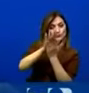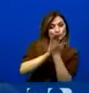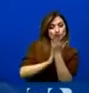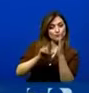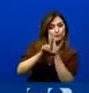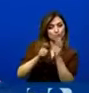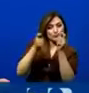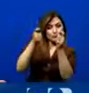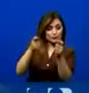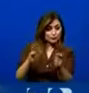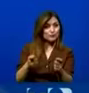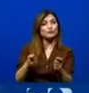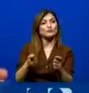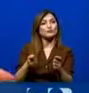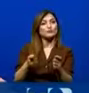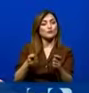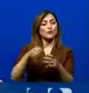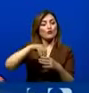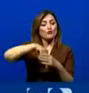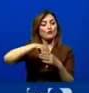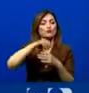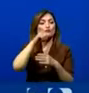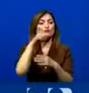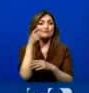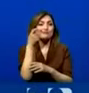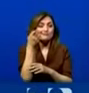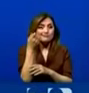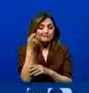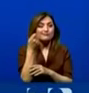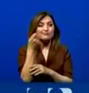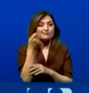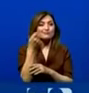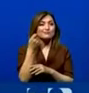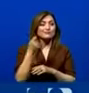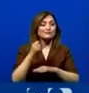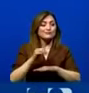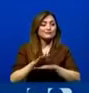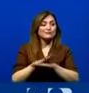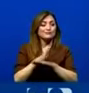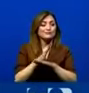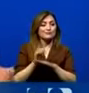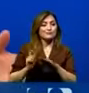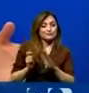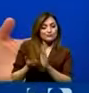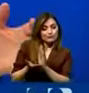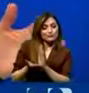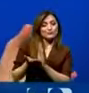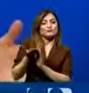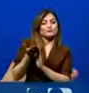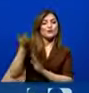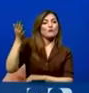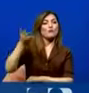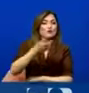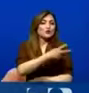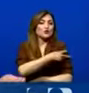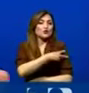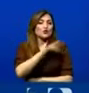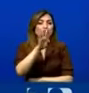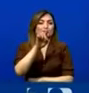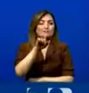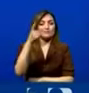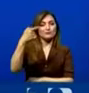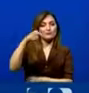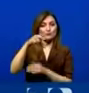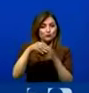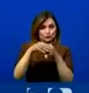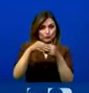presentó, el déficit fiscal que provocaba el incremento del sueldo de los maestros era cuatro mil millones de dólares, lo